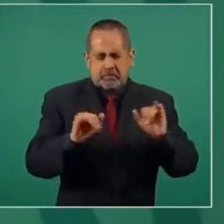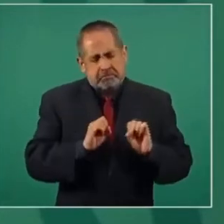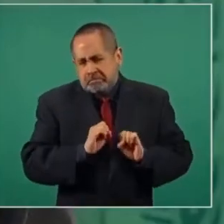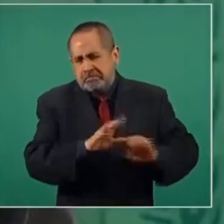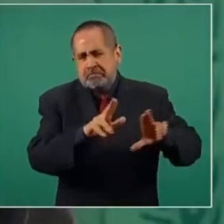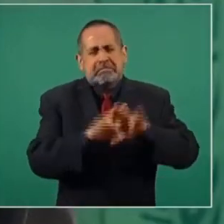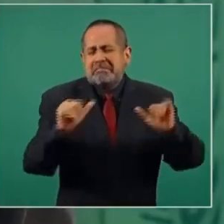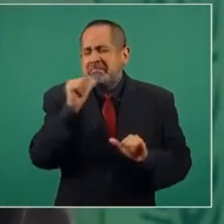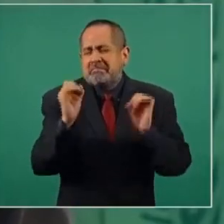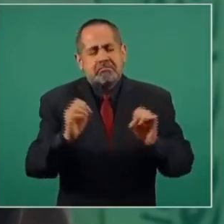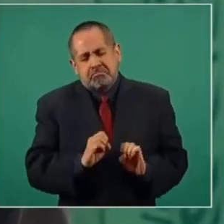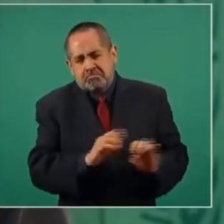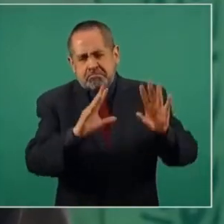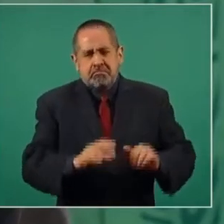rosa.